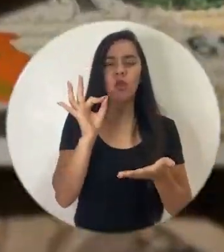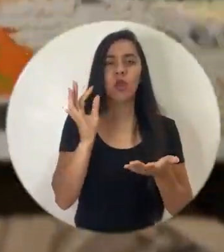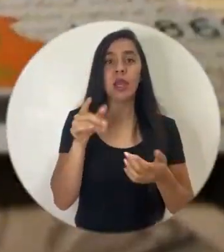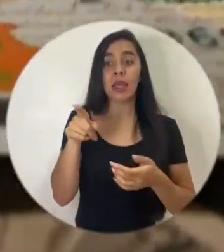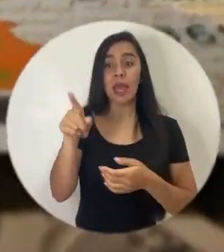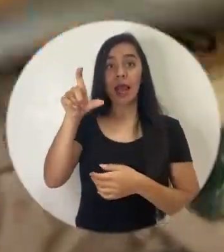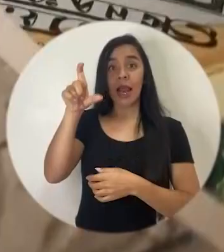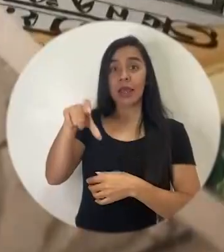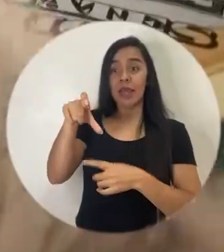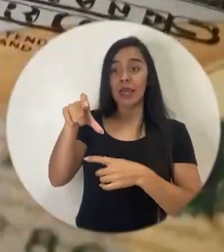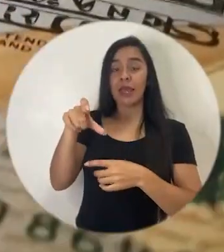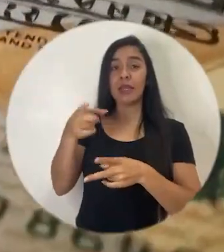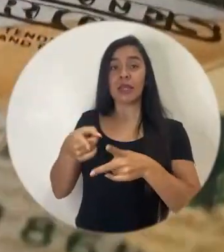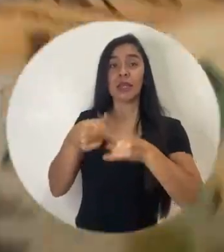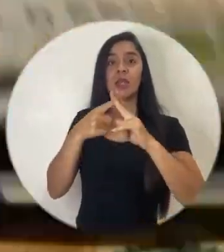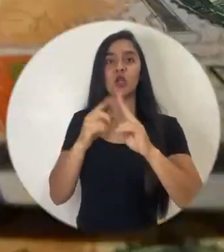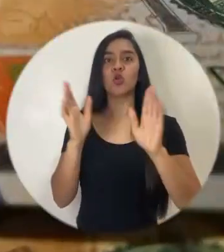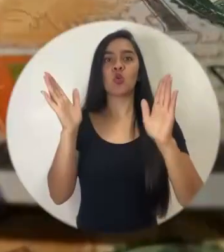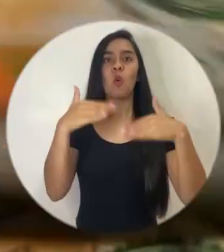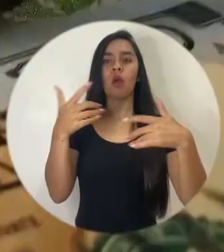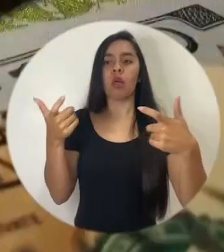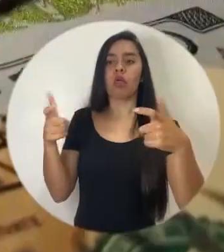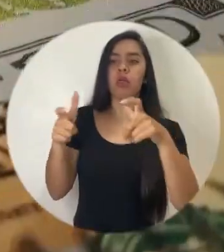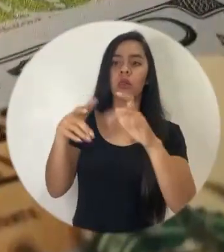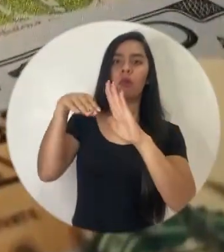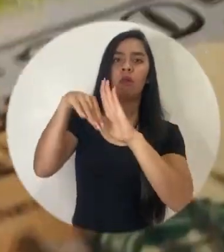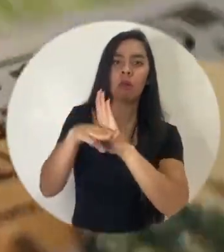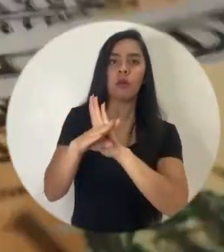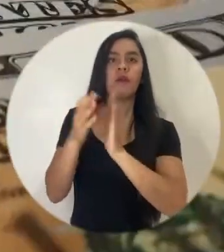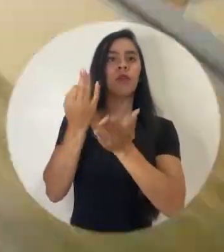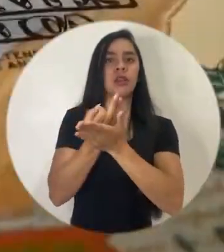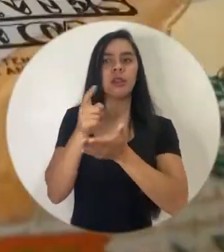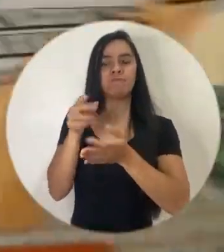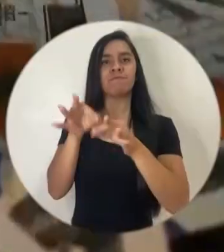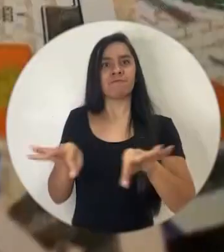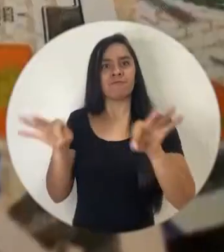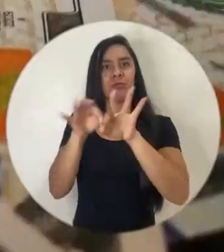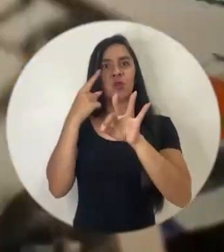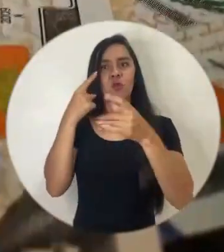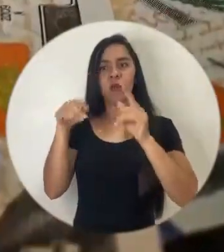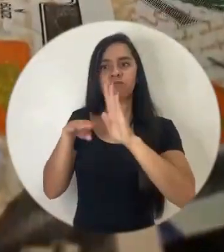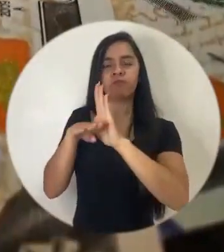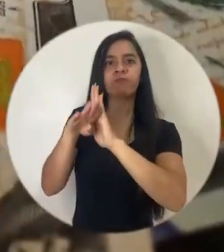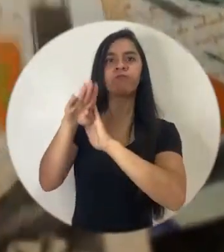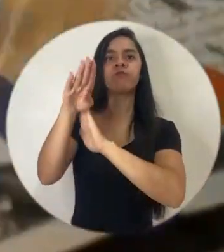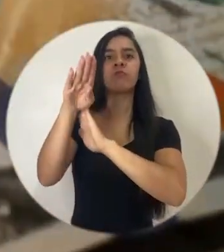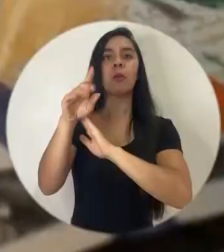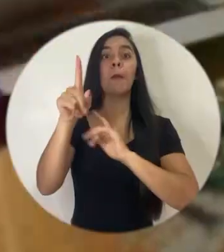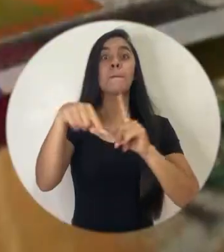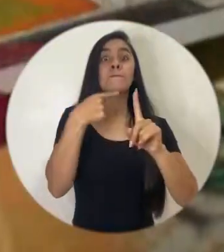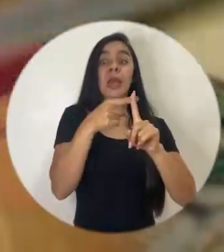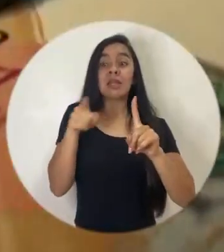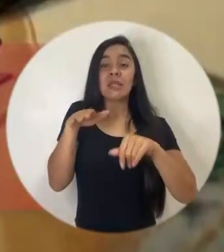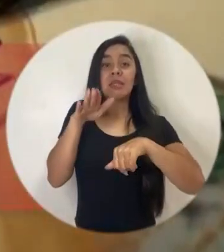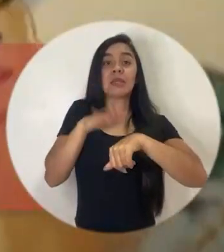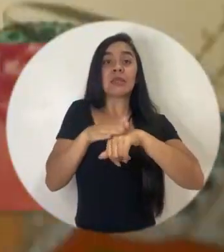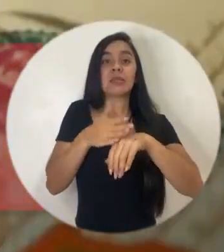no se ha presentado exclusión financiera y eso es muy importante. Y además ha